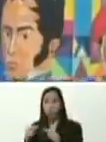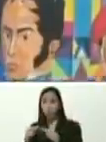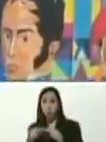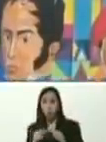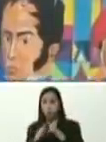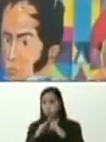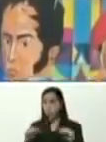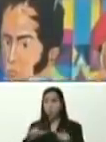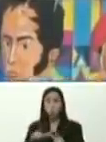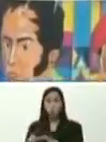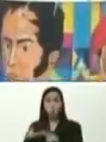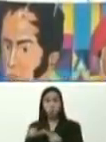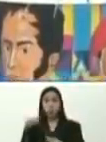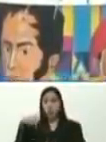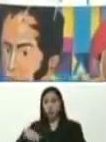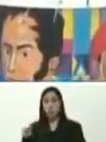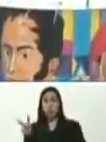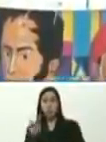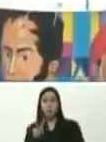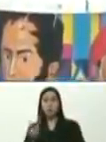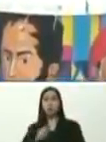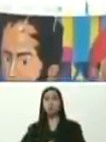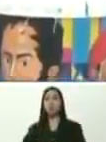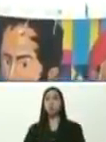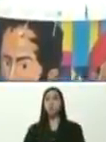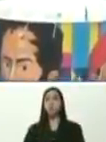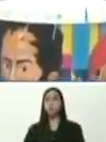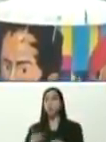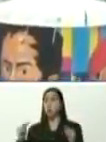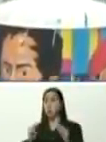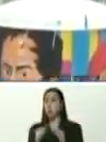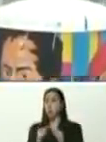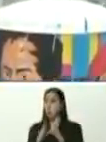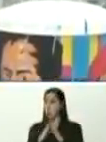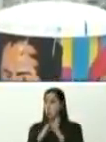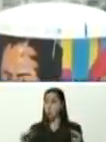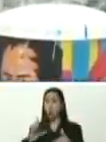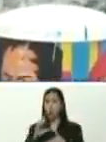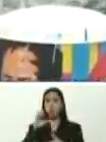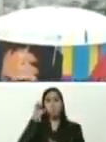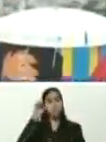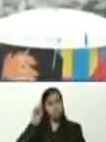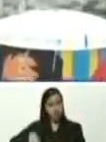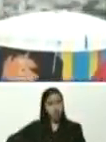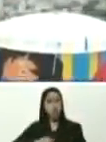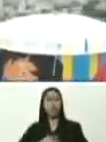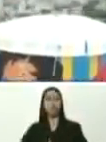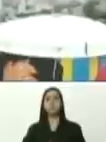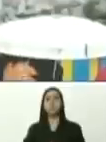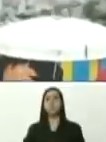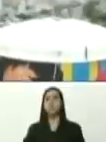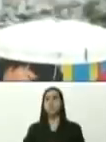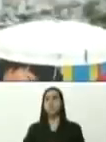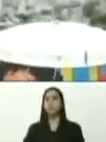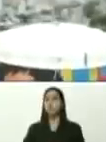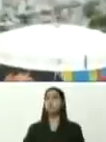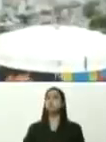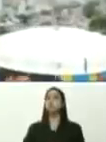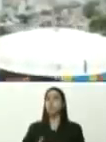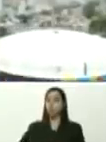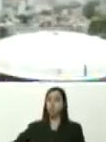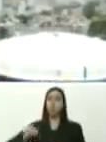de todas partes del país, y conocía gente, de toda Latinoamérica, así crecimos,